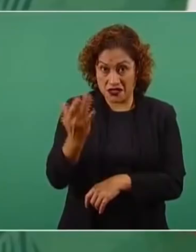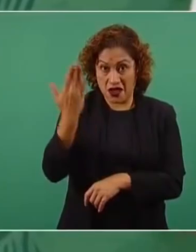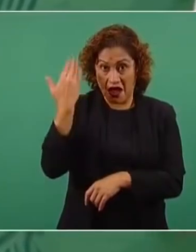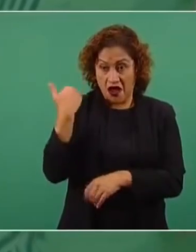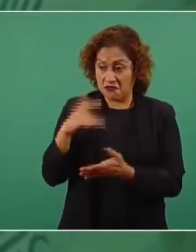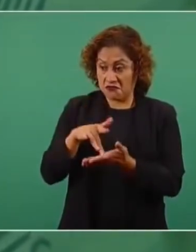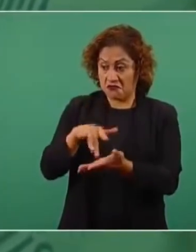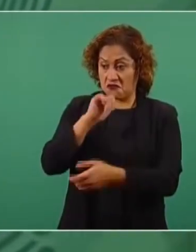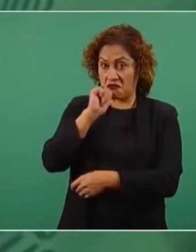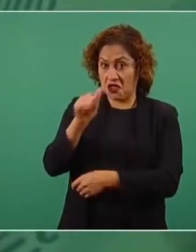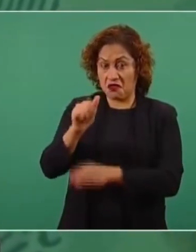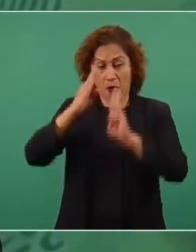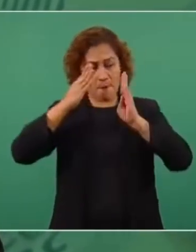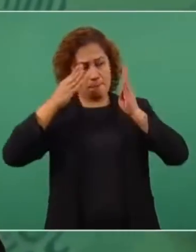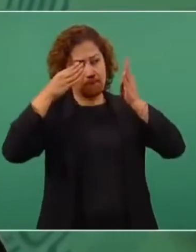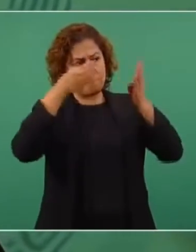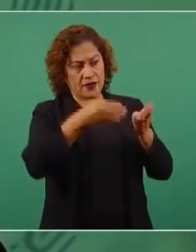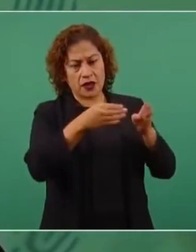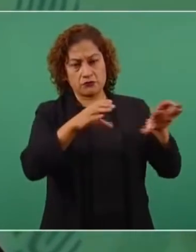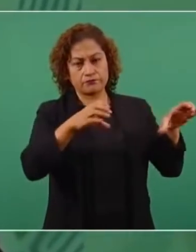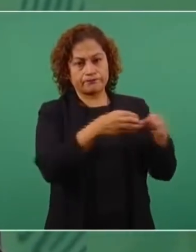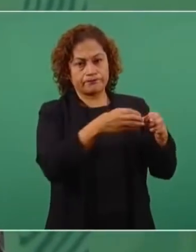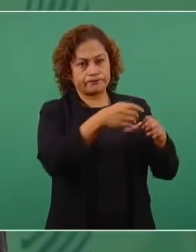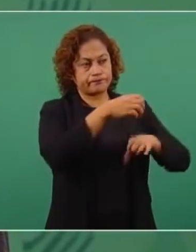El gobierno estaba al servicio de un grupo,